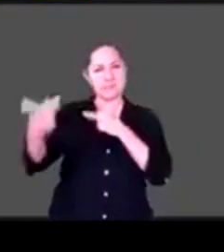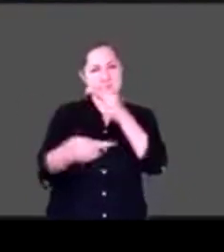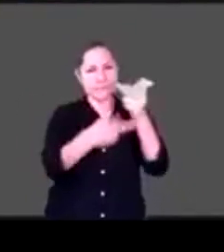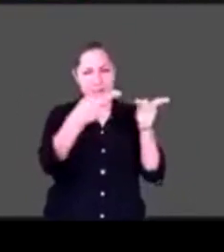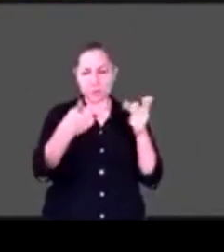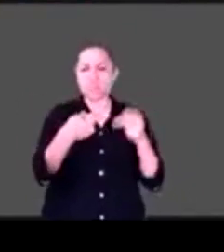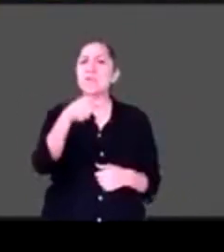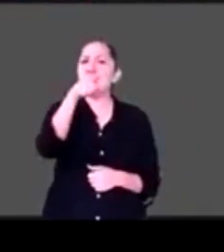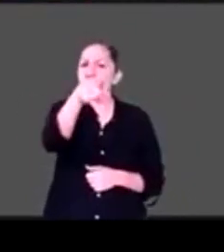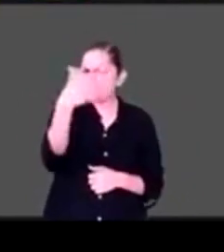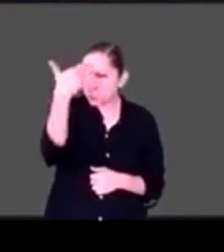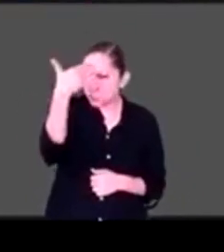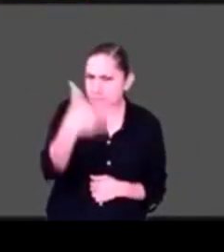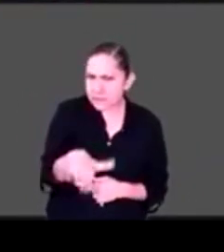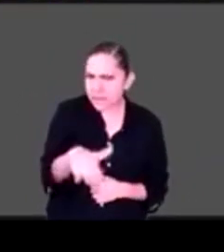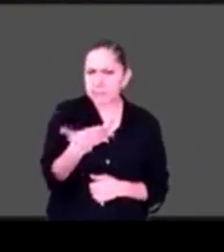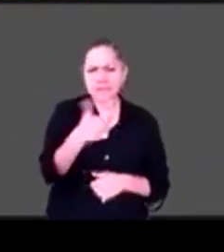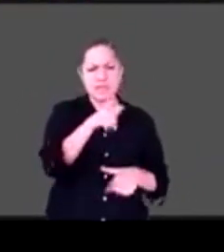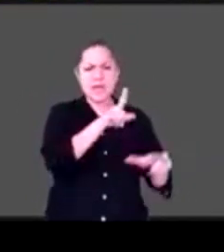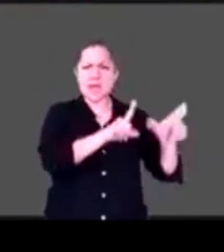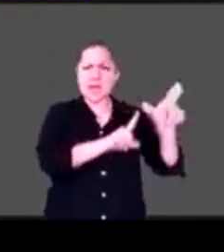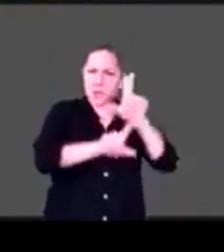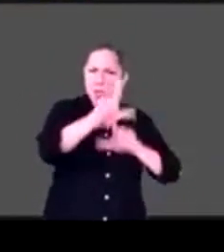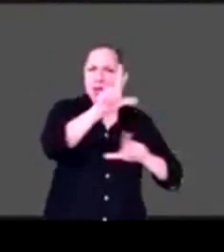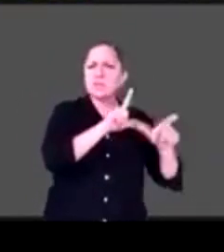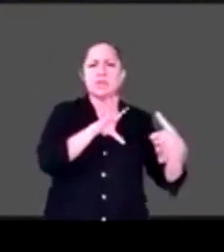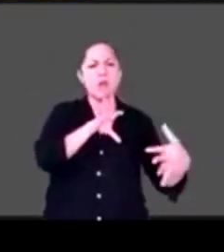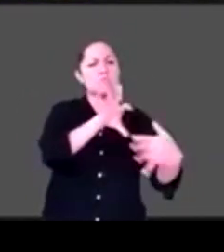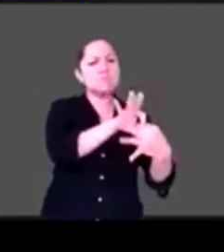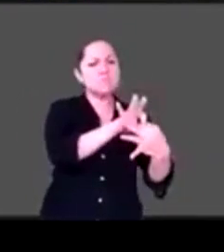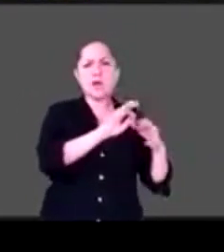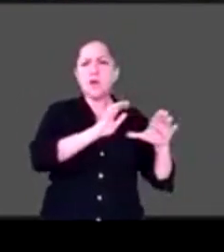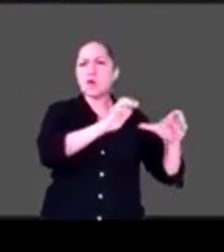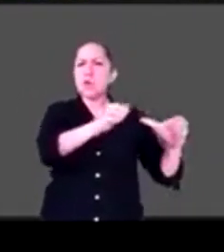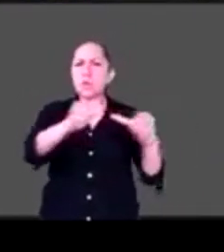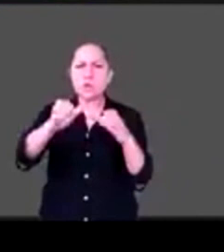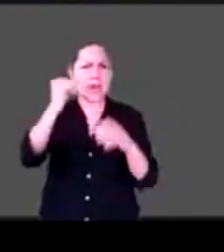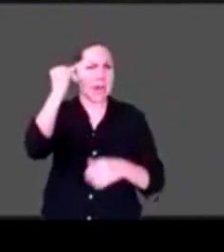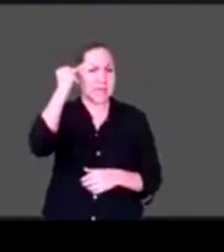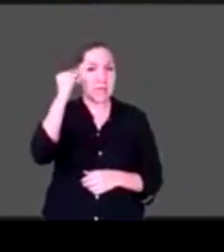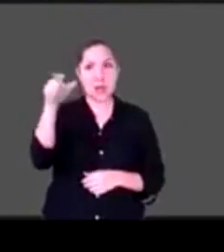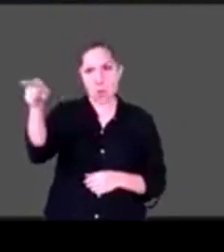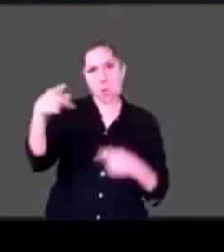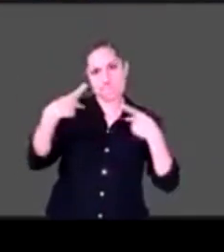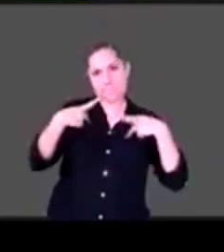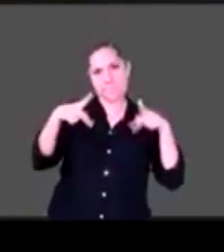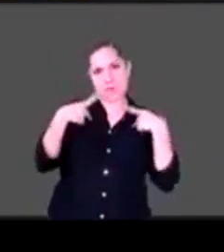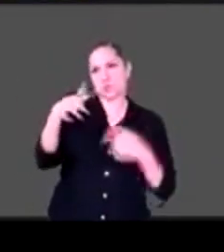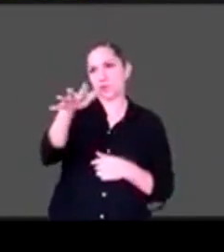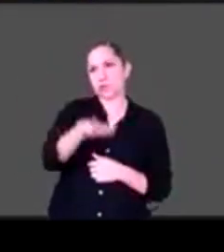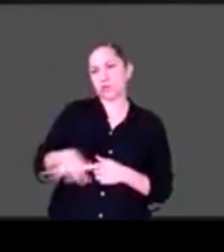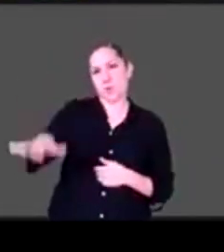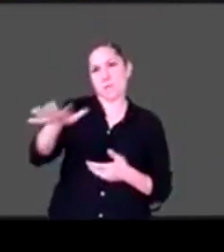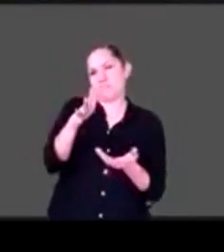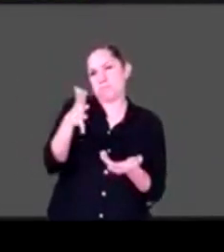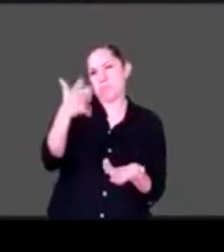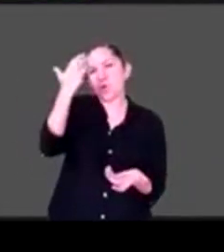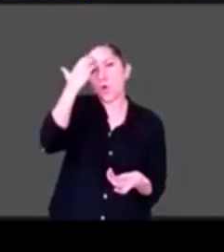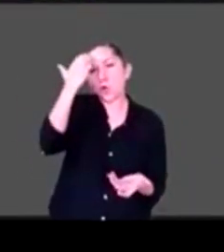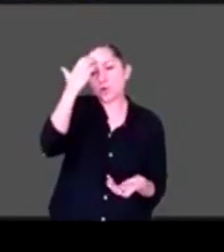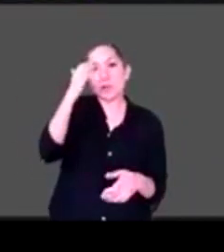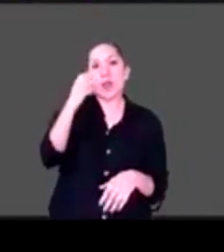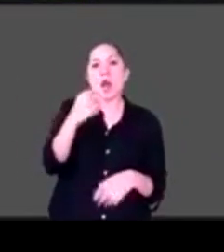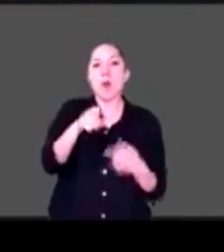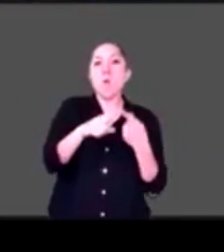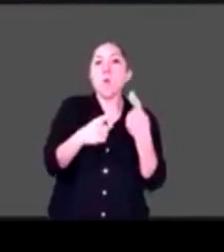señas para comunidades, para lenguas indígenas, que esta persona solamente conoce hasta ahora lengua de señas maya,